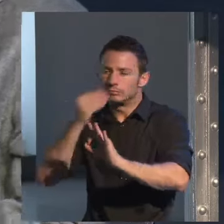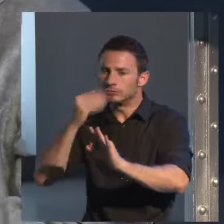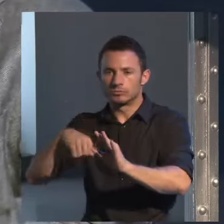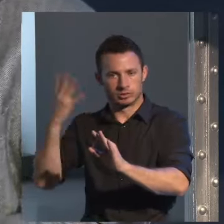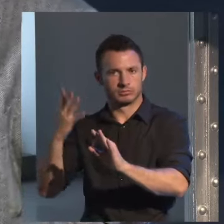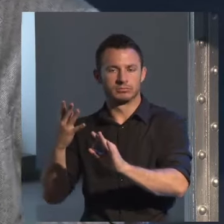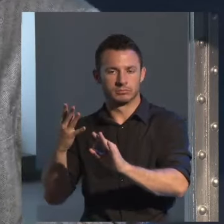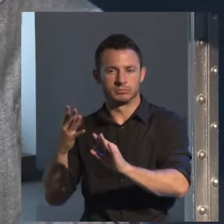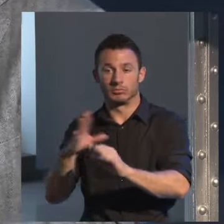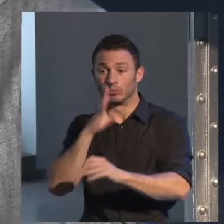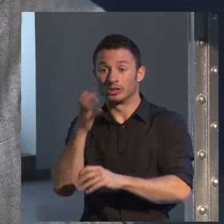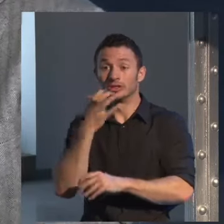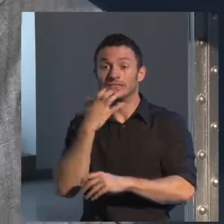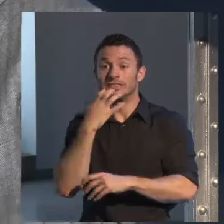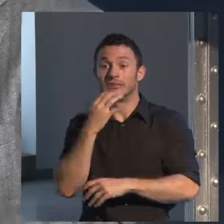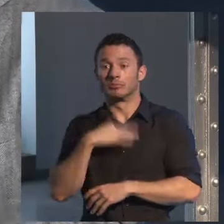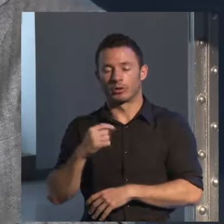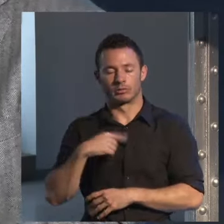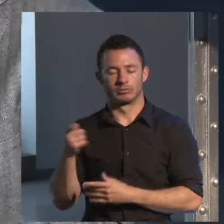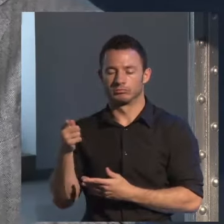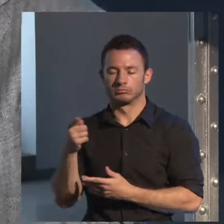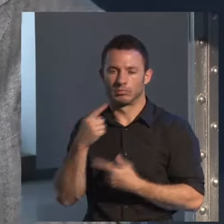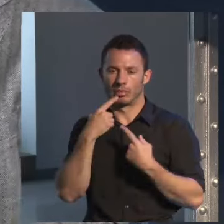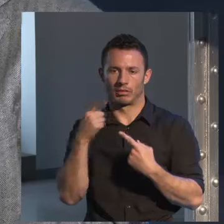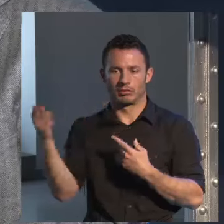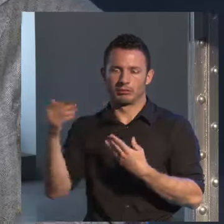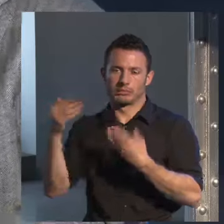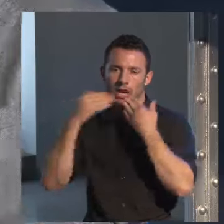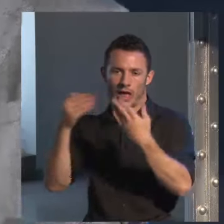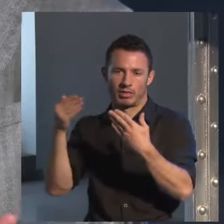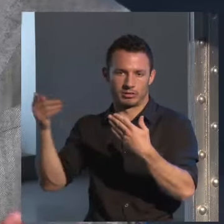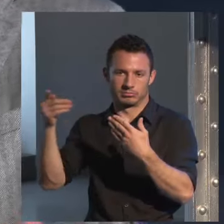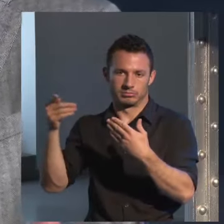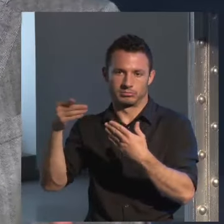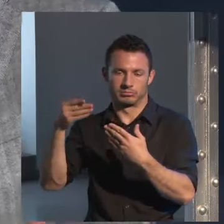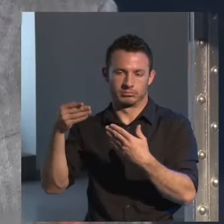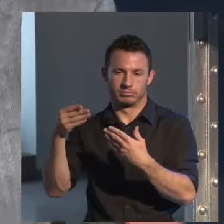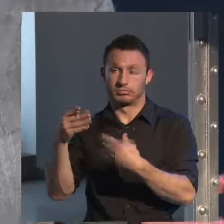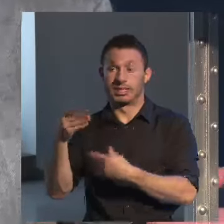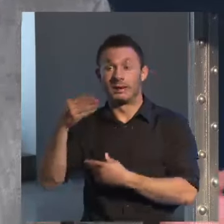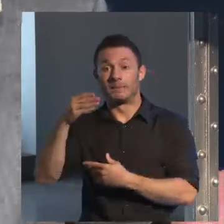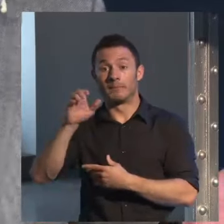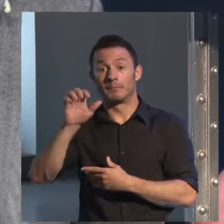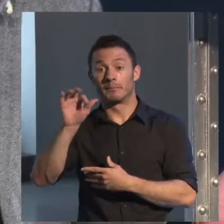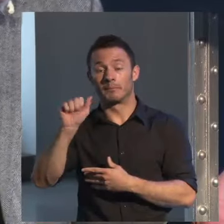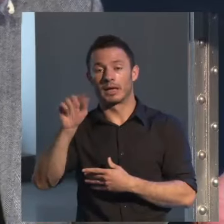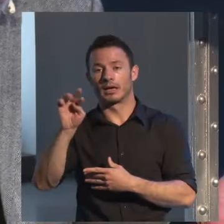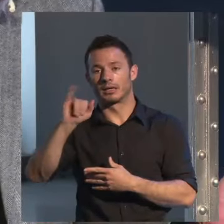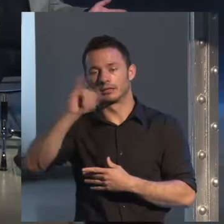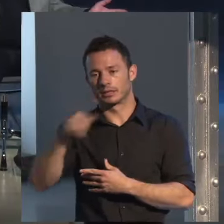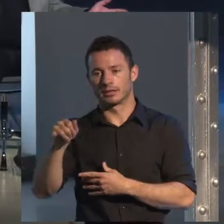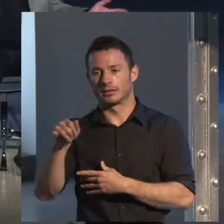siempre que puedo, lo digo, le tengo una gratitud tremenda. Beatriz se ha retirado, como todos los que